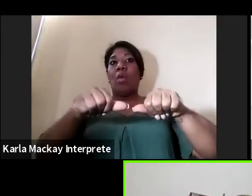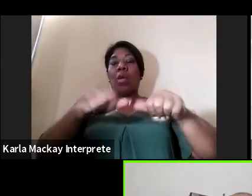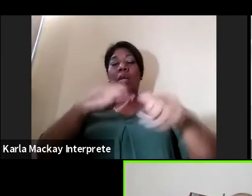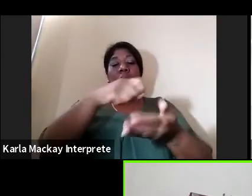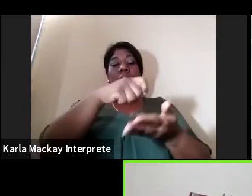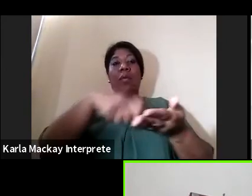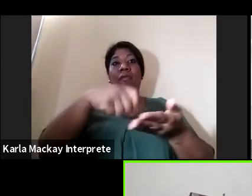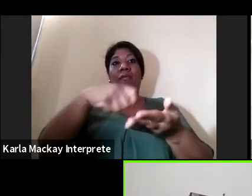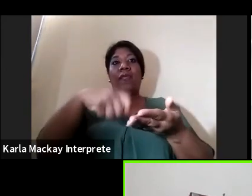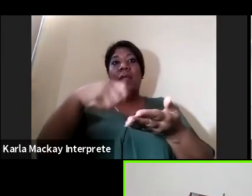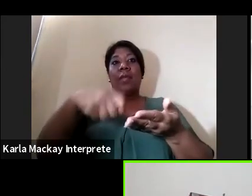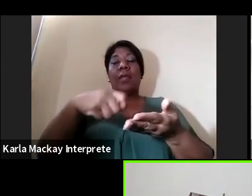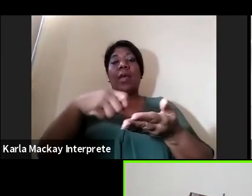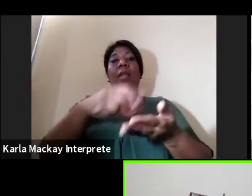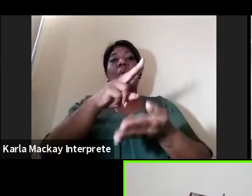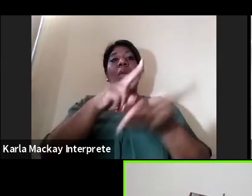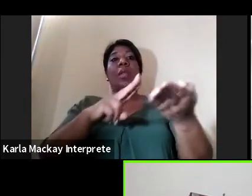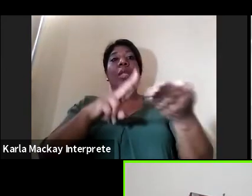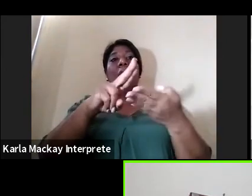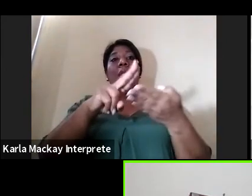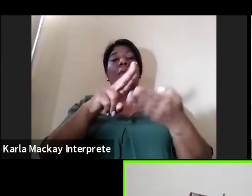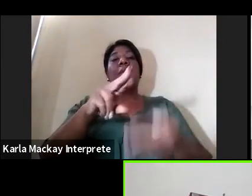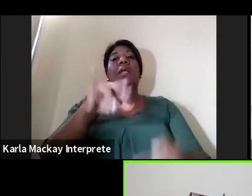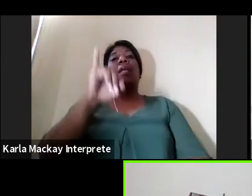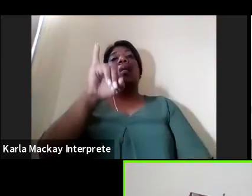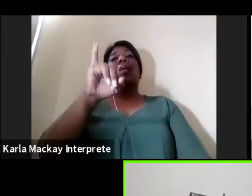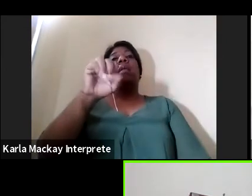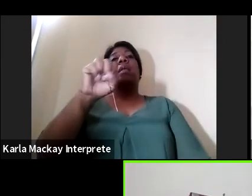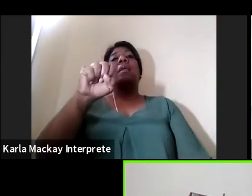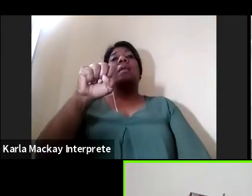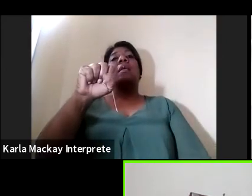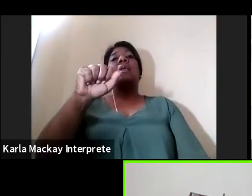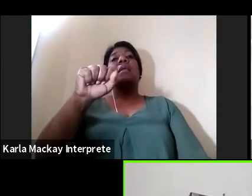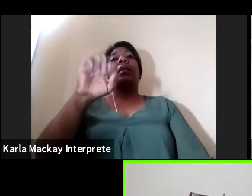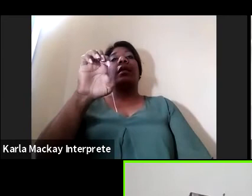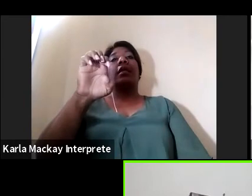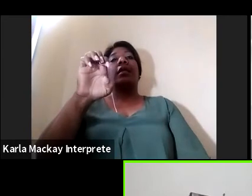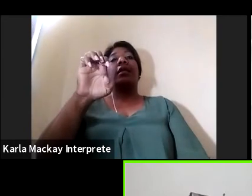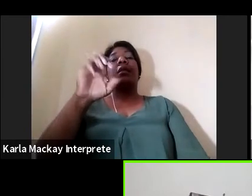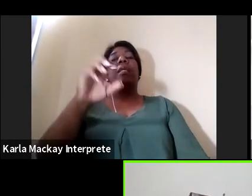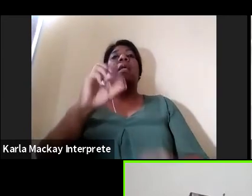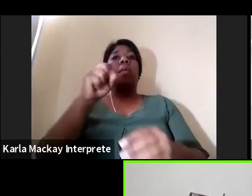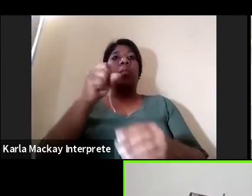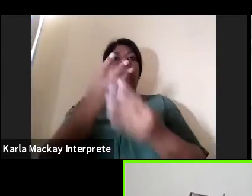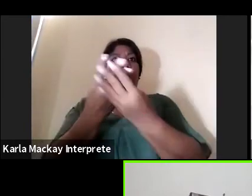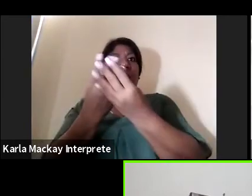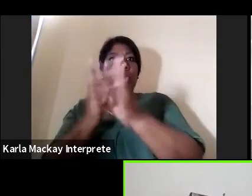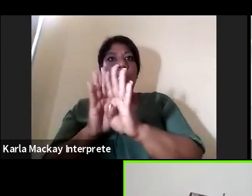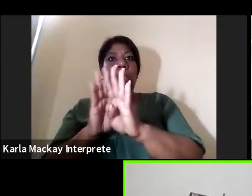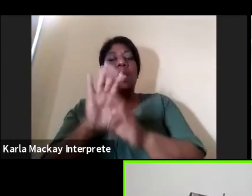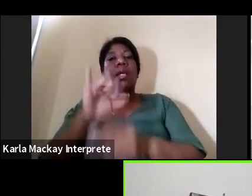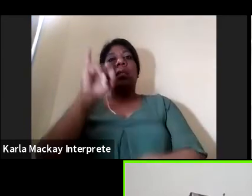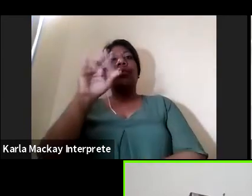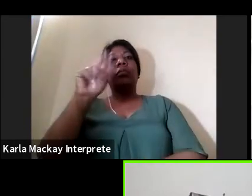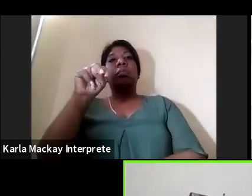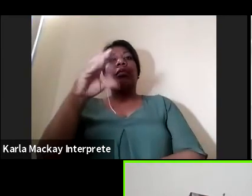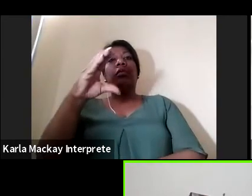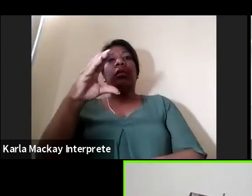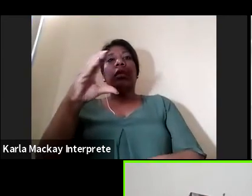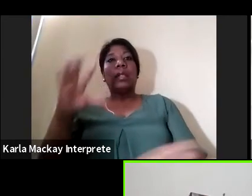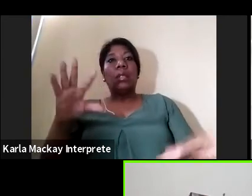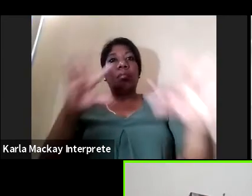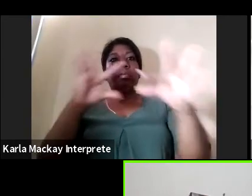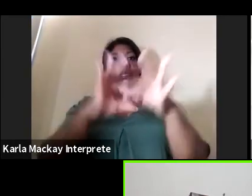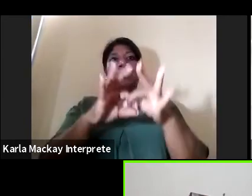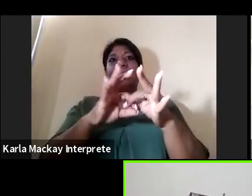somos parte como hubiéramos de la misma red Inca y estamos abiertos a hacer estos espacios para dar ese granito de arena a toda Centroamérica